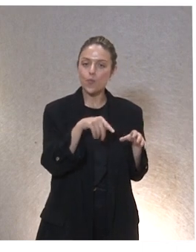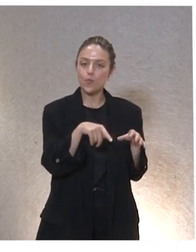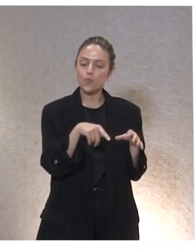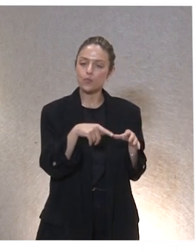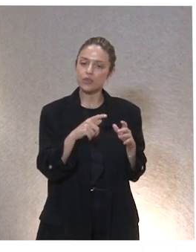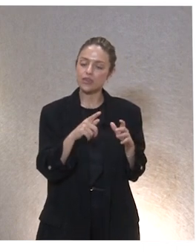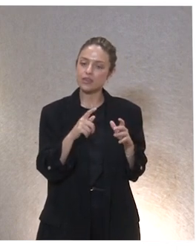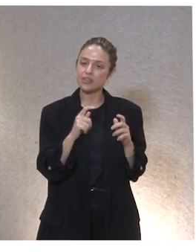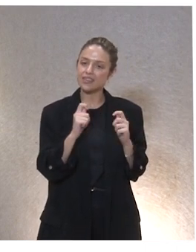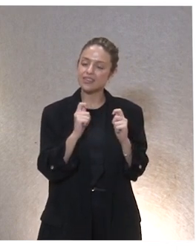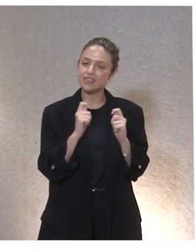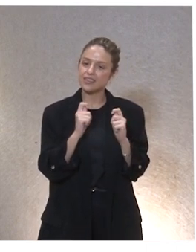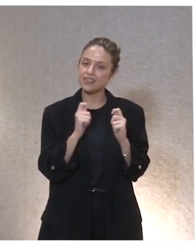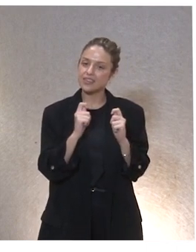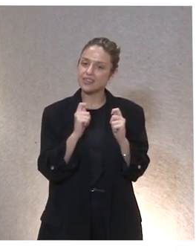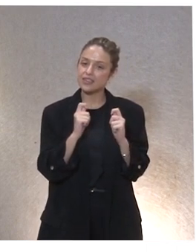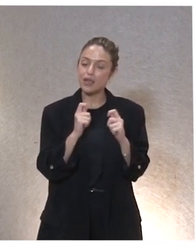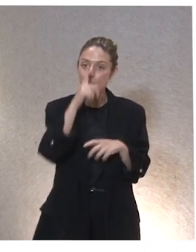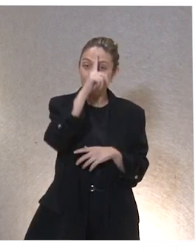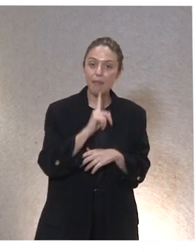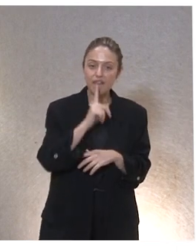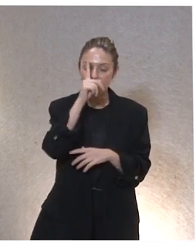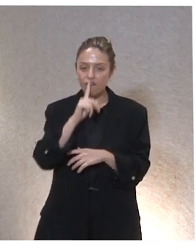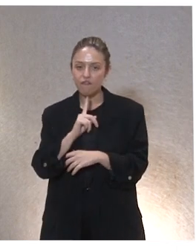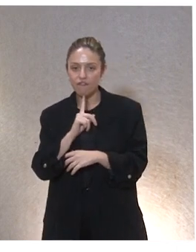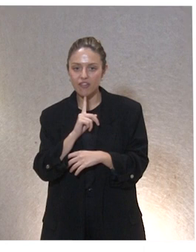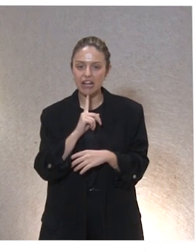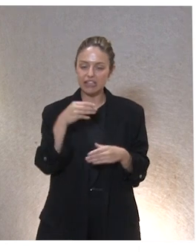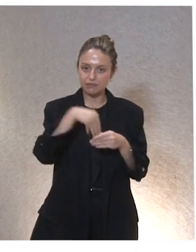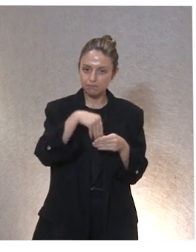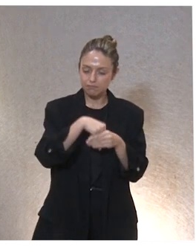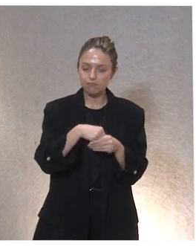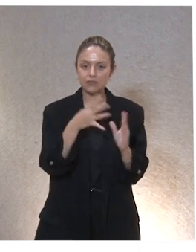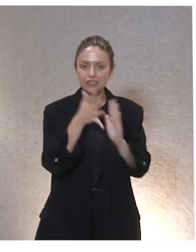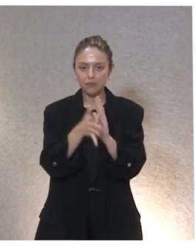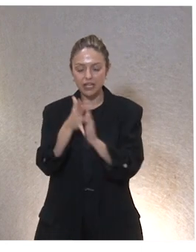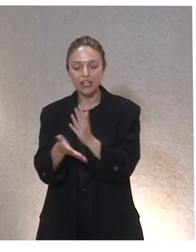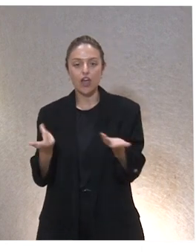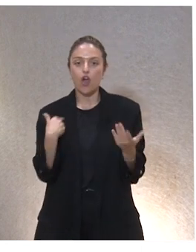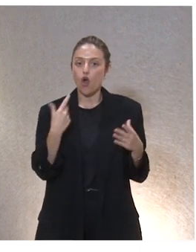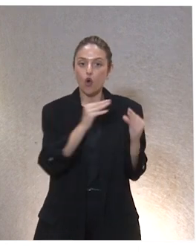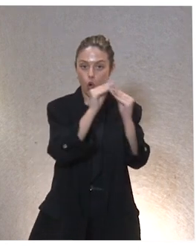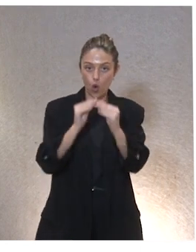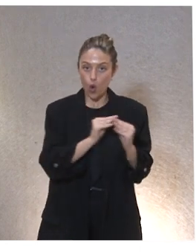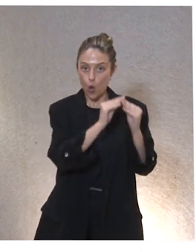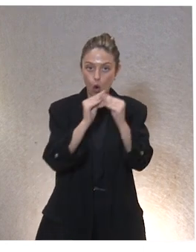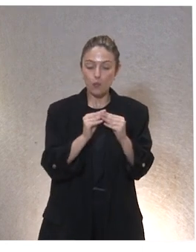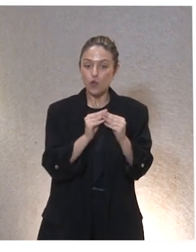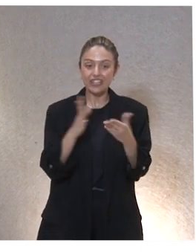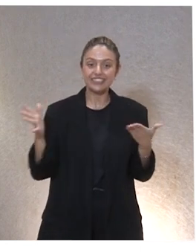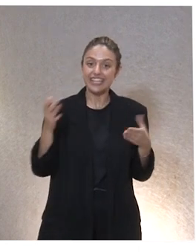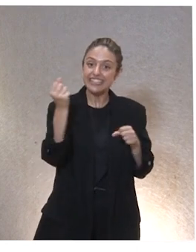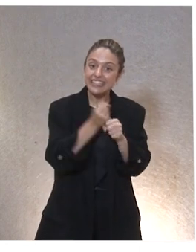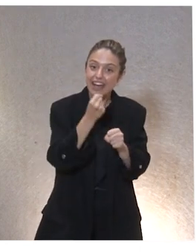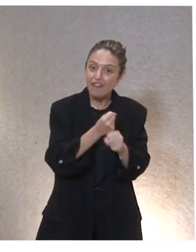de todos los perfiles. Había competencias comunes para cualquier persona que trabaje en Abnavi tiene que